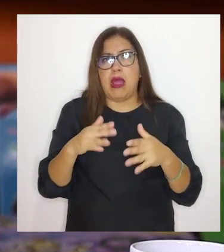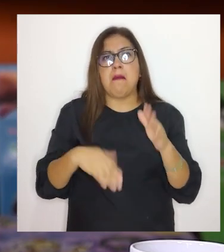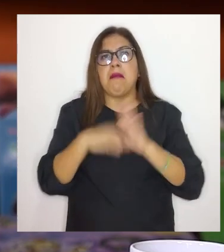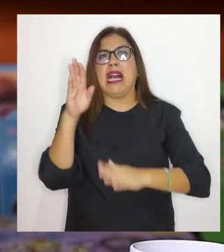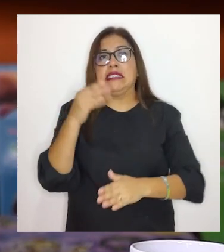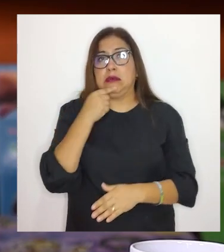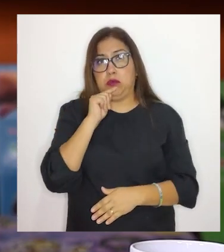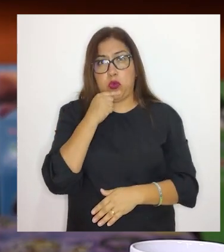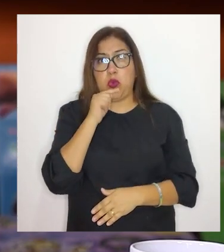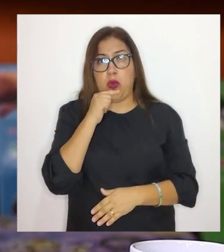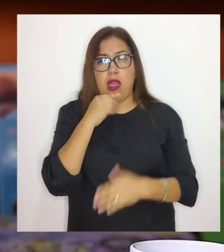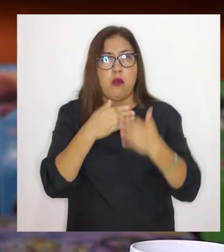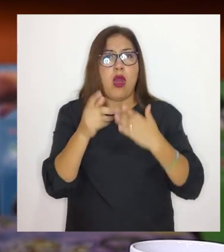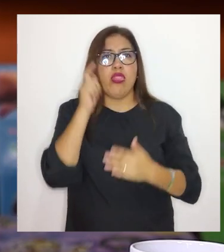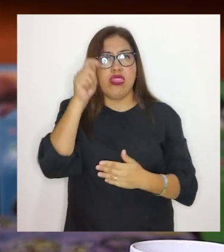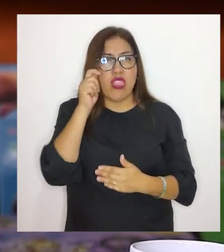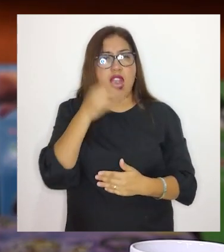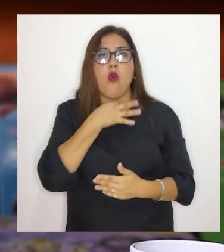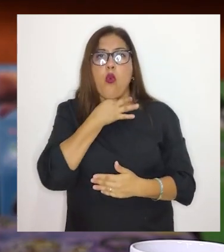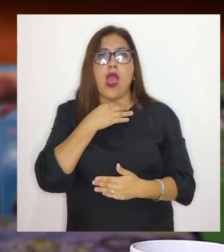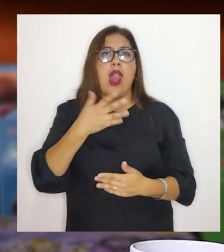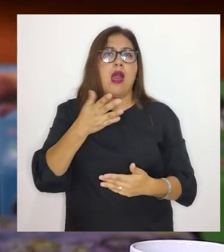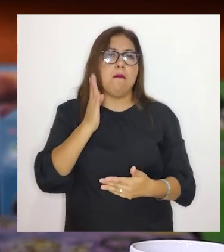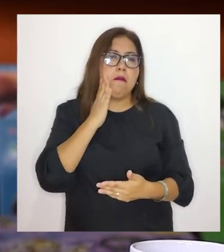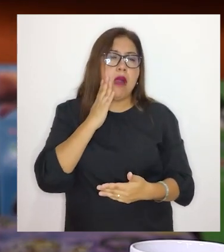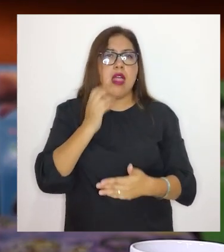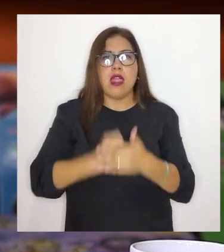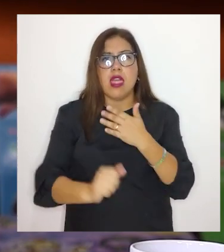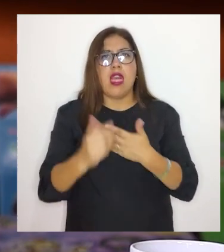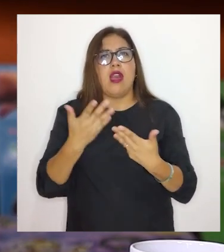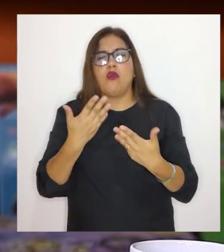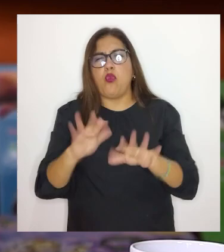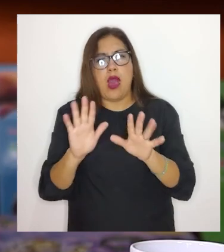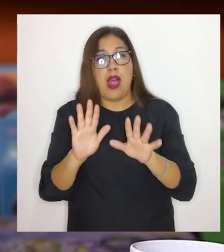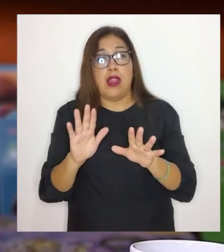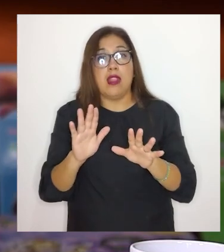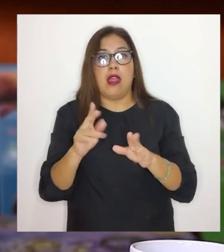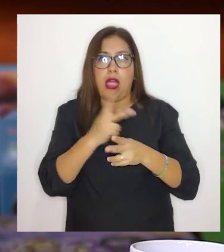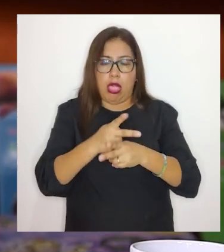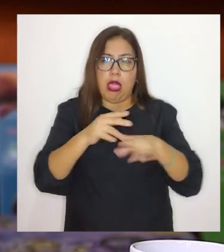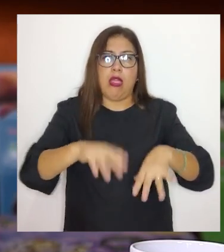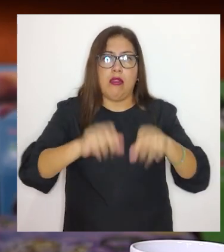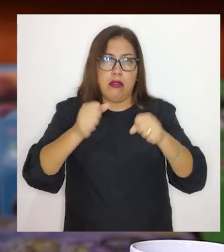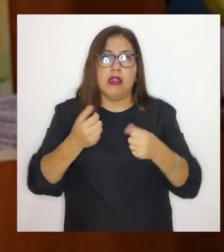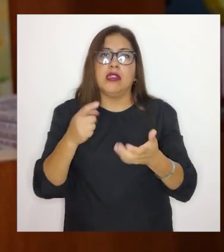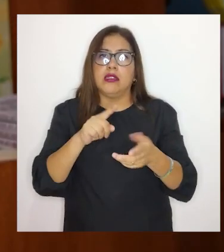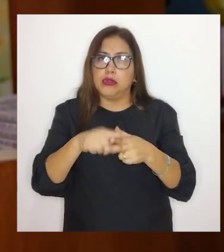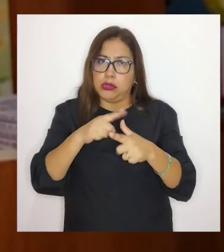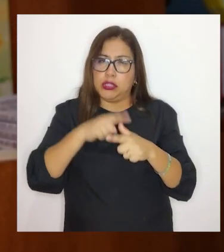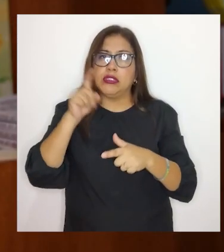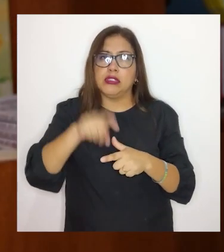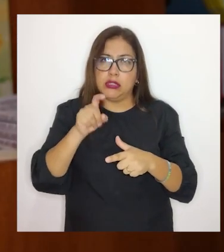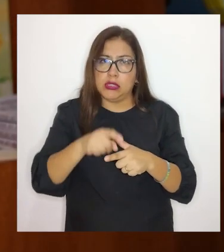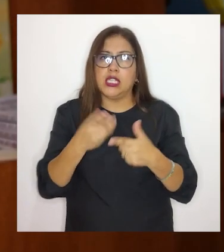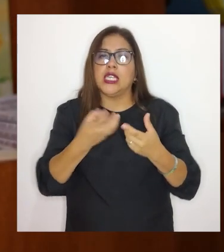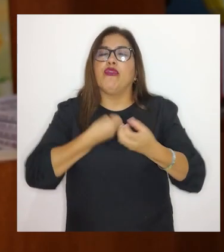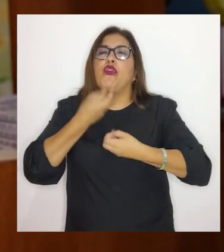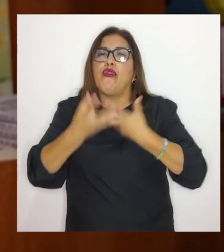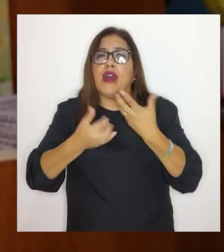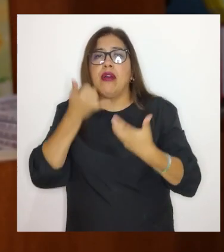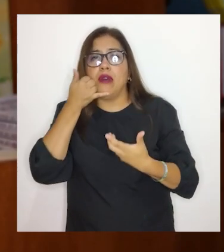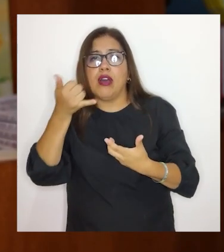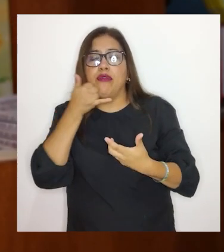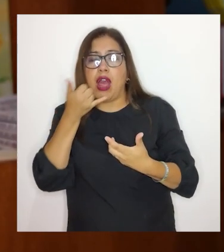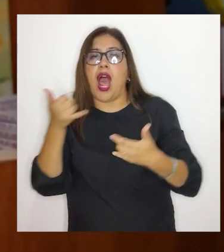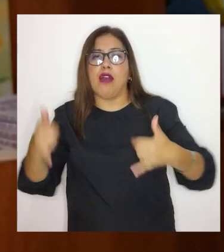recae en mujeres, sean tías, abuelas, madres, hijas, sobrinas. Entonces, también ellas requieren Necesitan este tipo